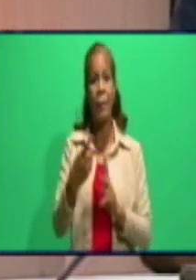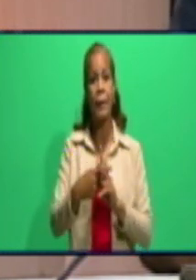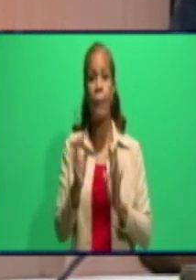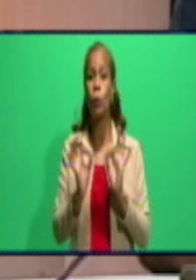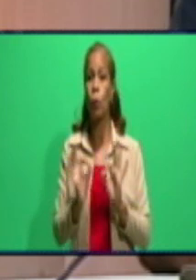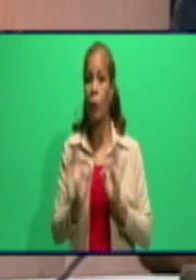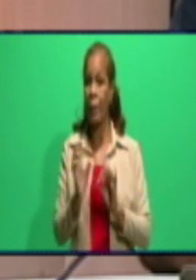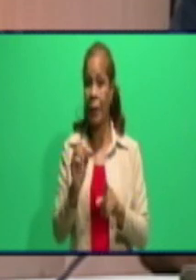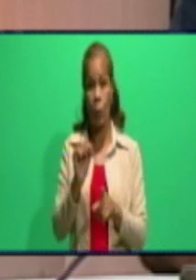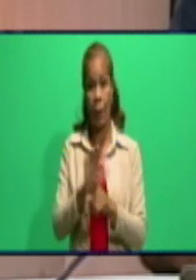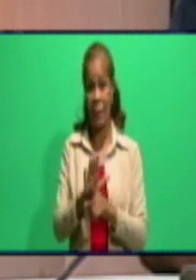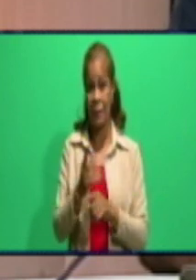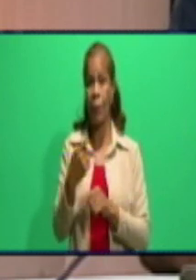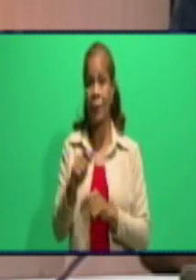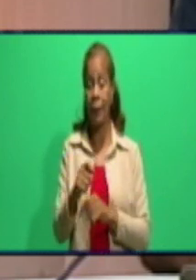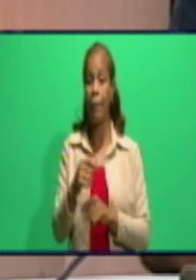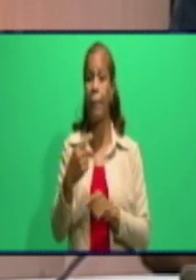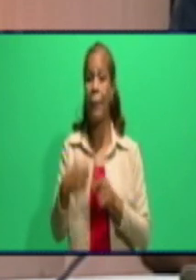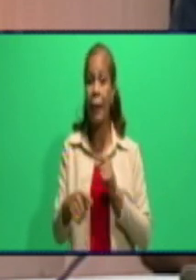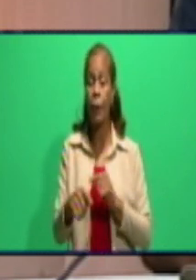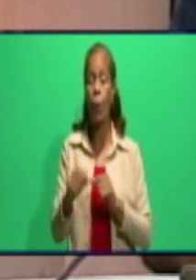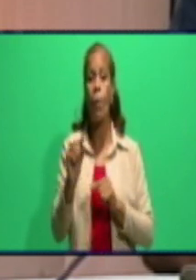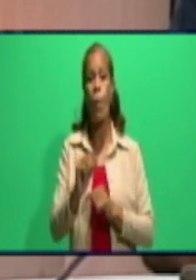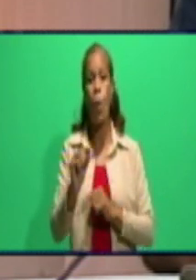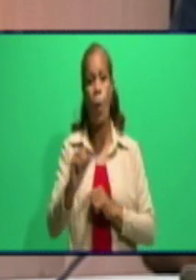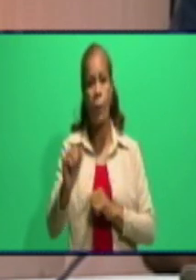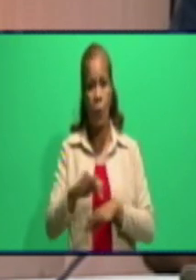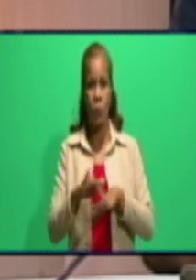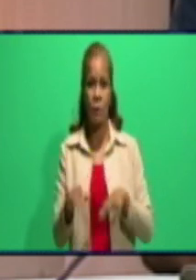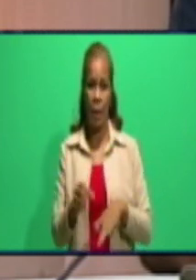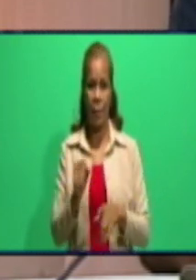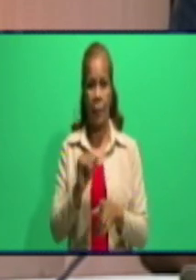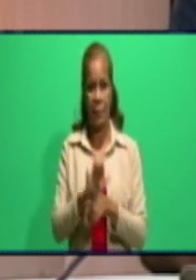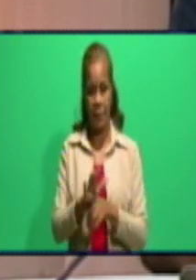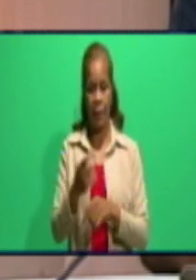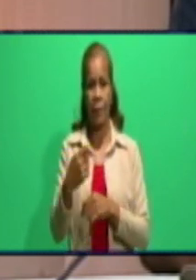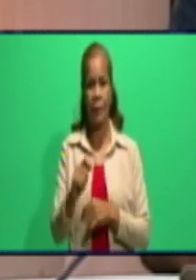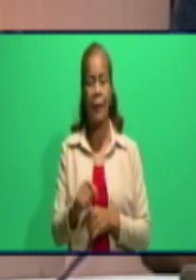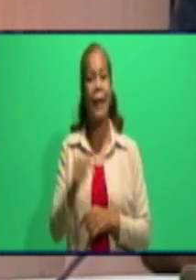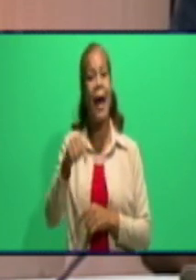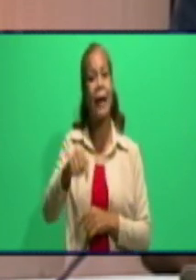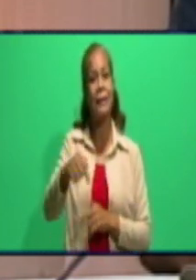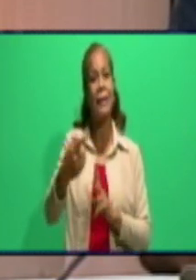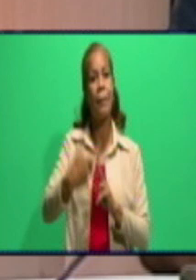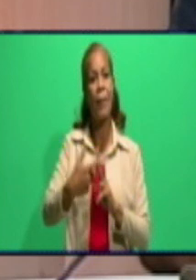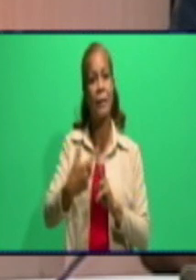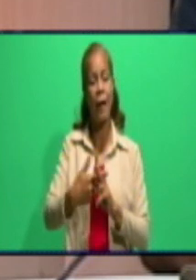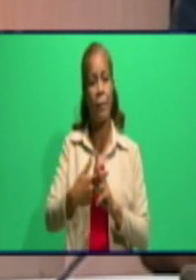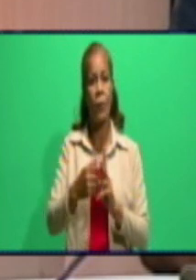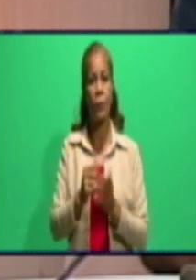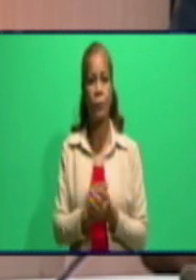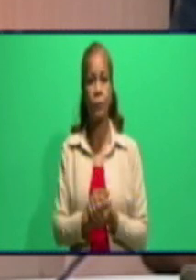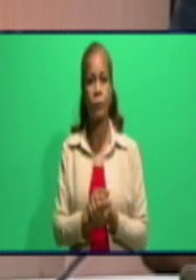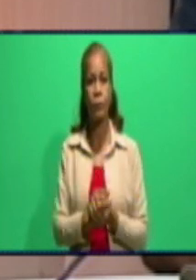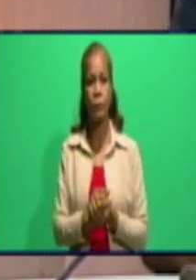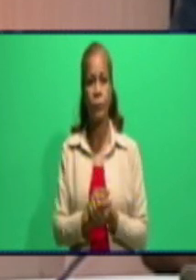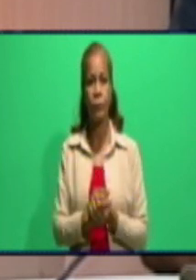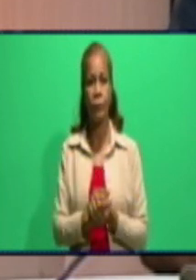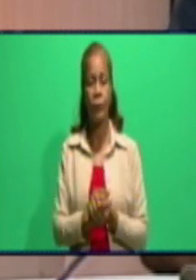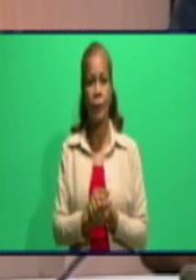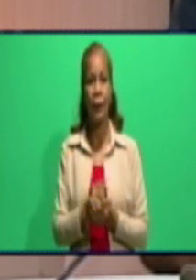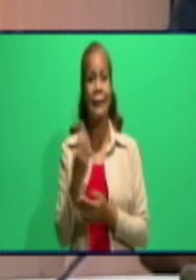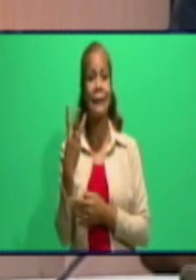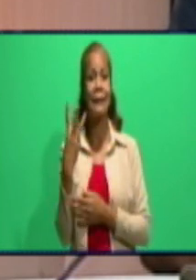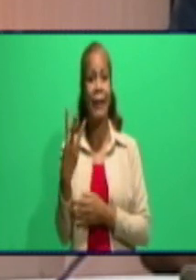algunos compañeros violando lo que está establecido. Aquí en Vayamos tres casos del sector estatal.